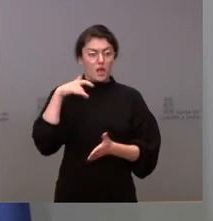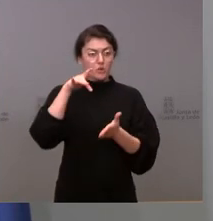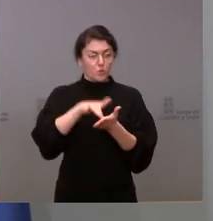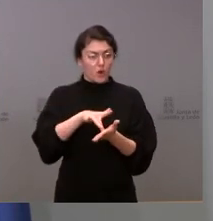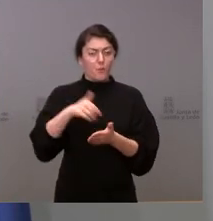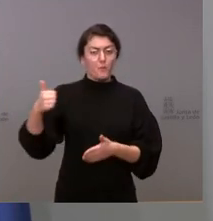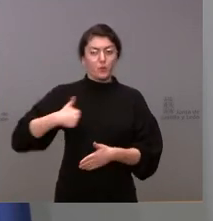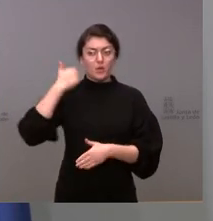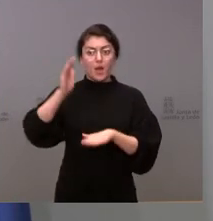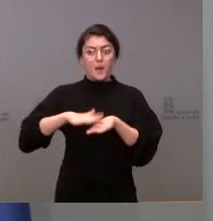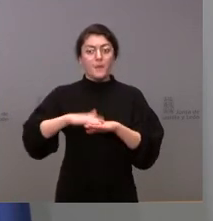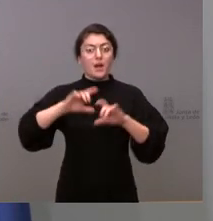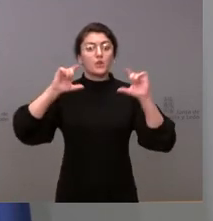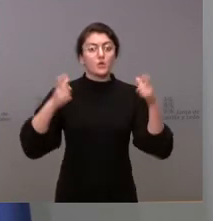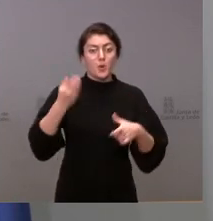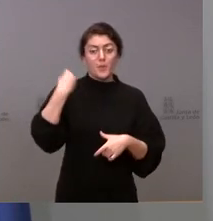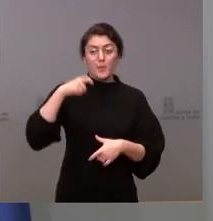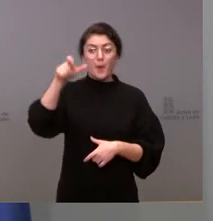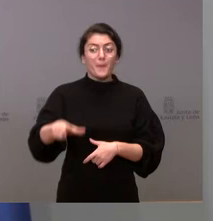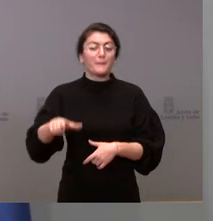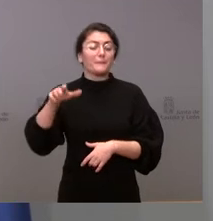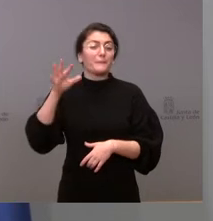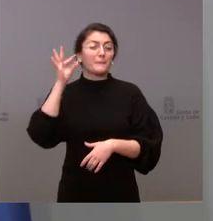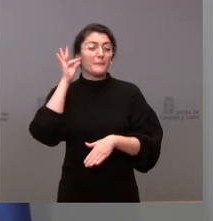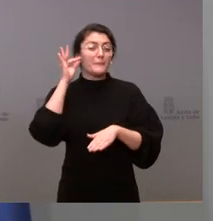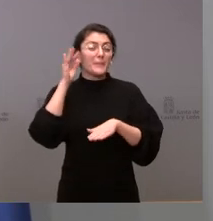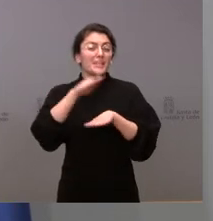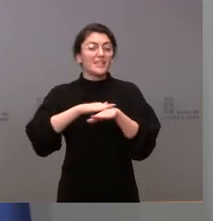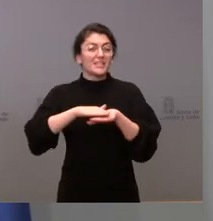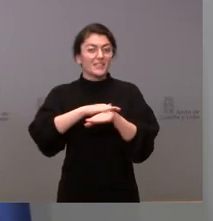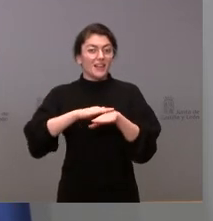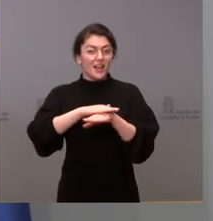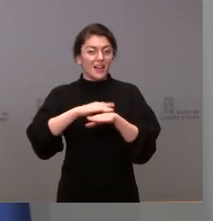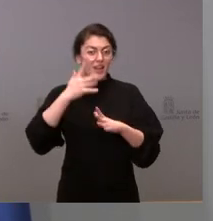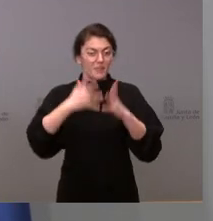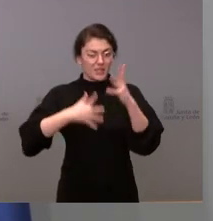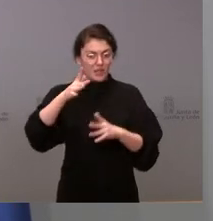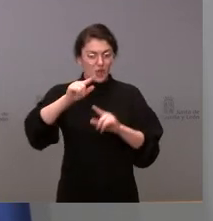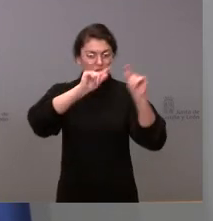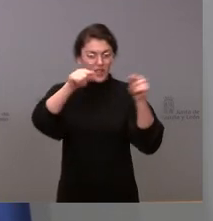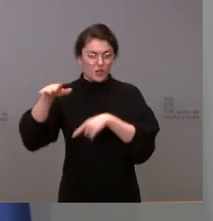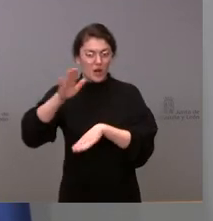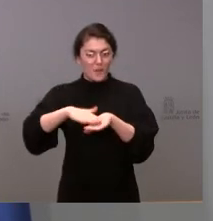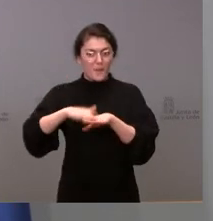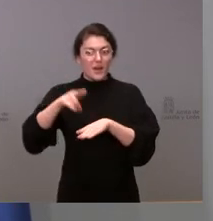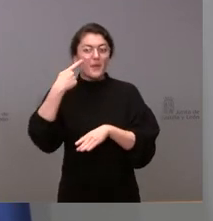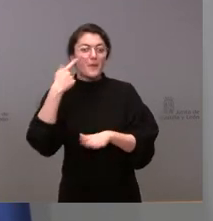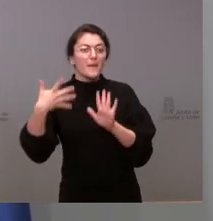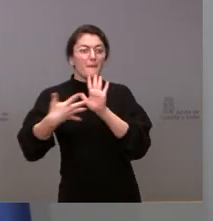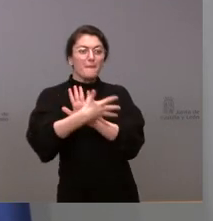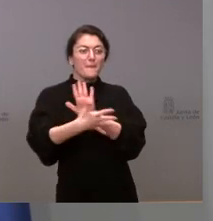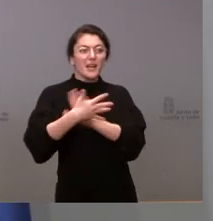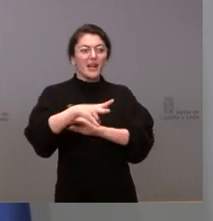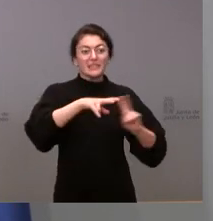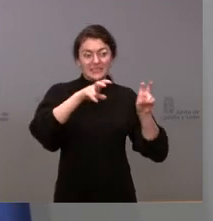la ministra de Administraciones Territoriales para plantear cuáles podrían ser los temas objeto de debate. Se habló,